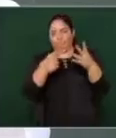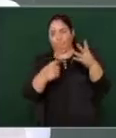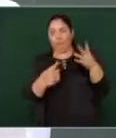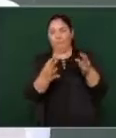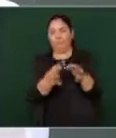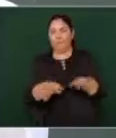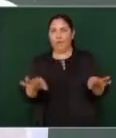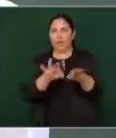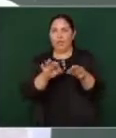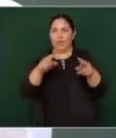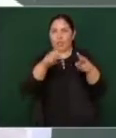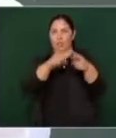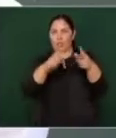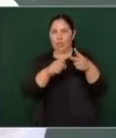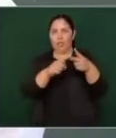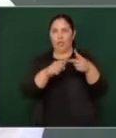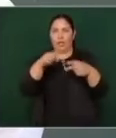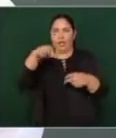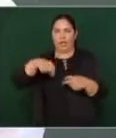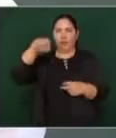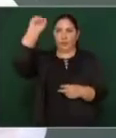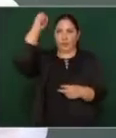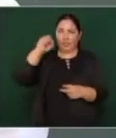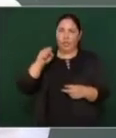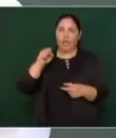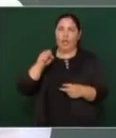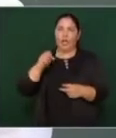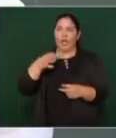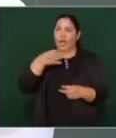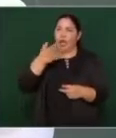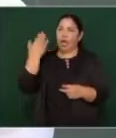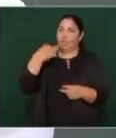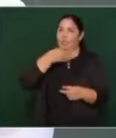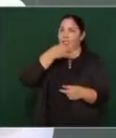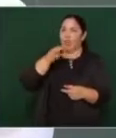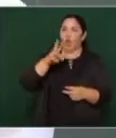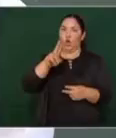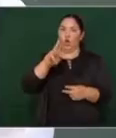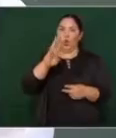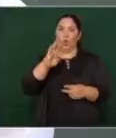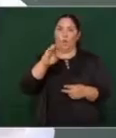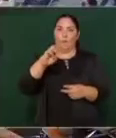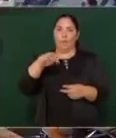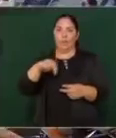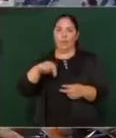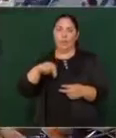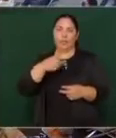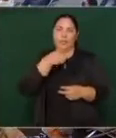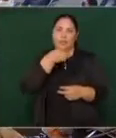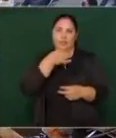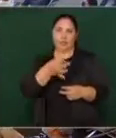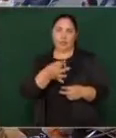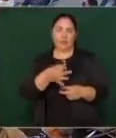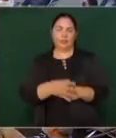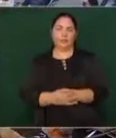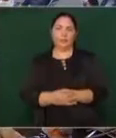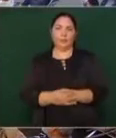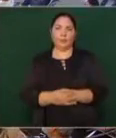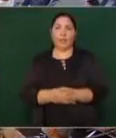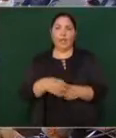Aquí en Sinaloa, como lo mencionó Rubén, se están